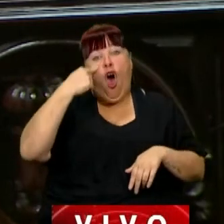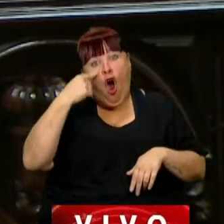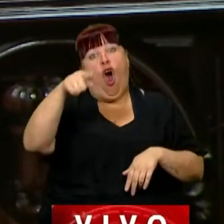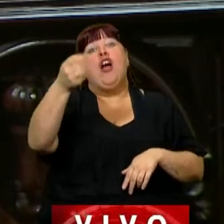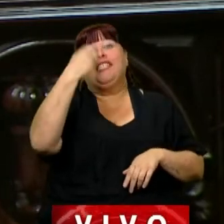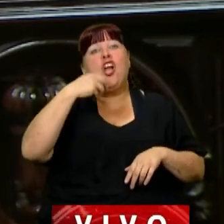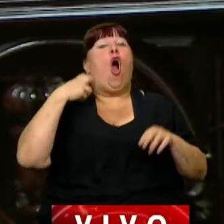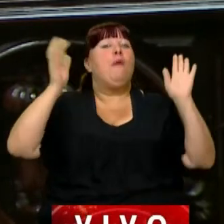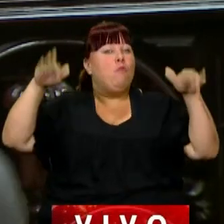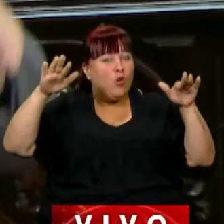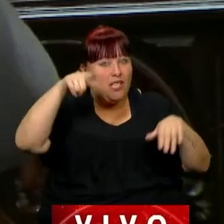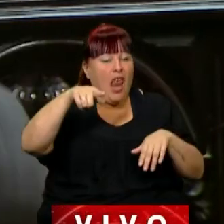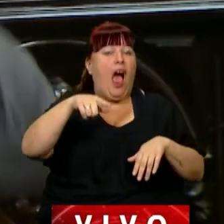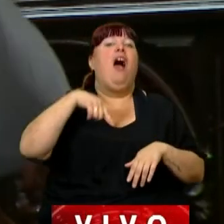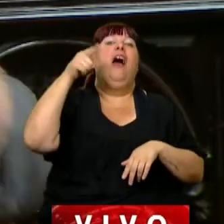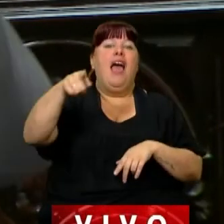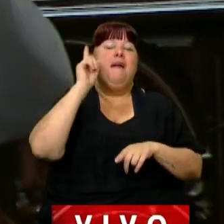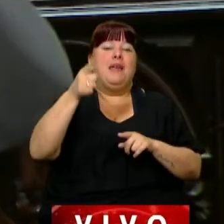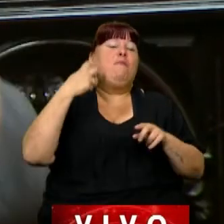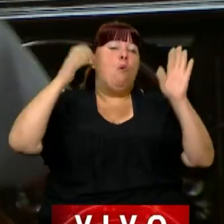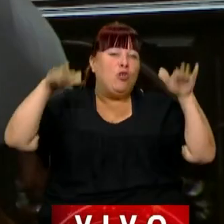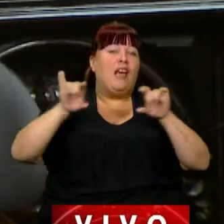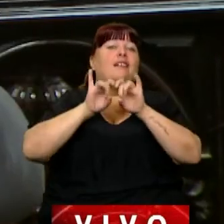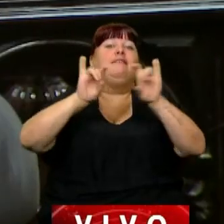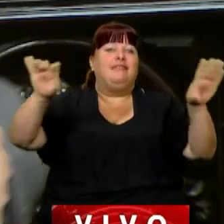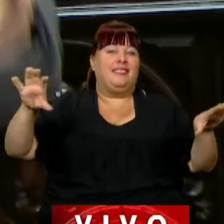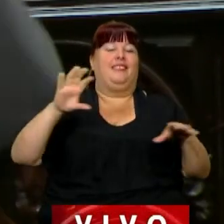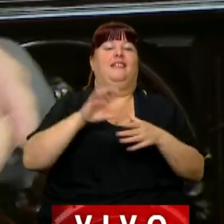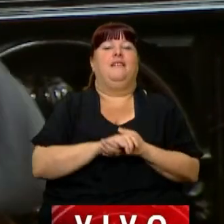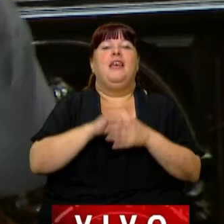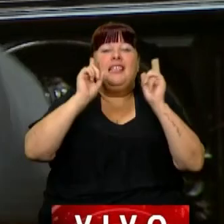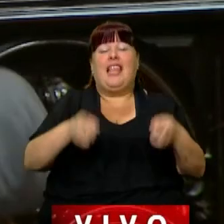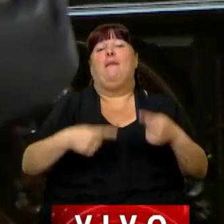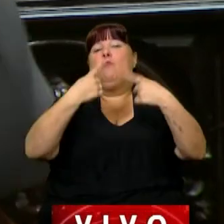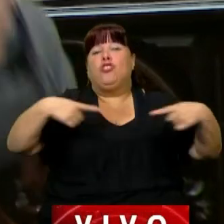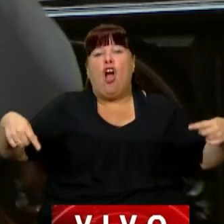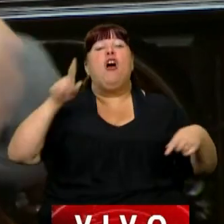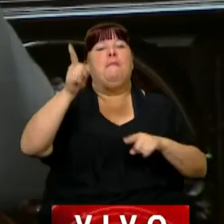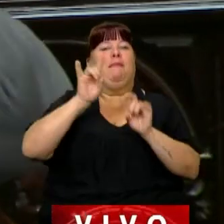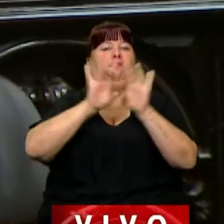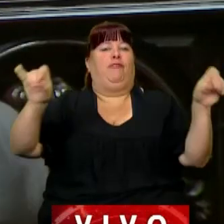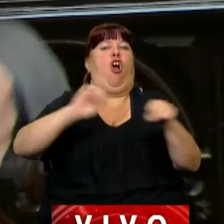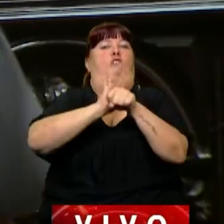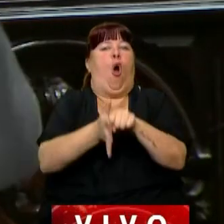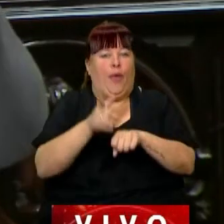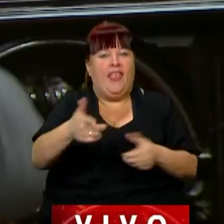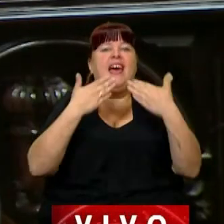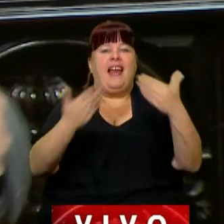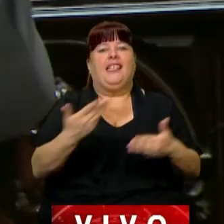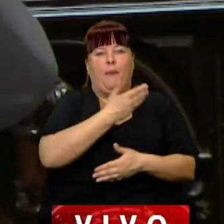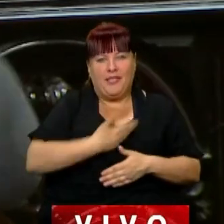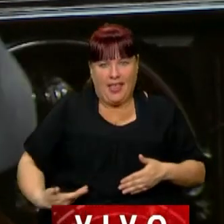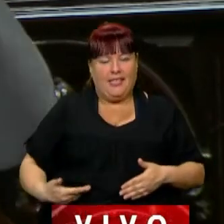cosa que se coma ese murciélago, que el murciélago transmite rabia y entre otras cosas fue el que transmitió el COVID. Gracias,